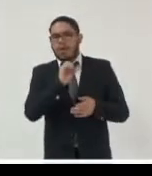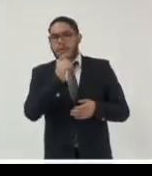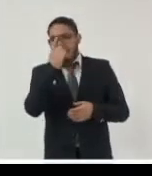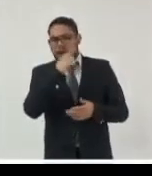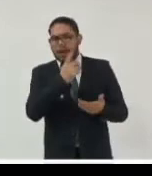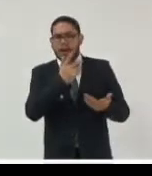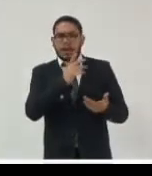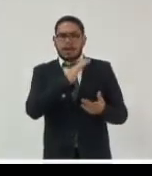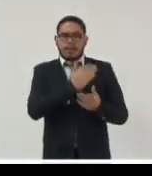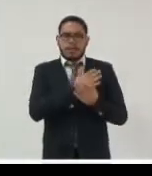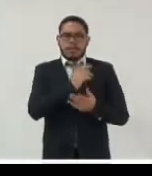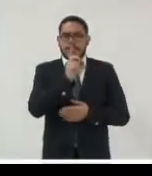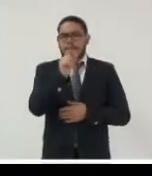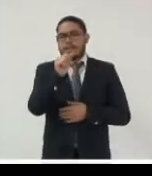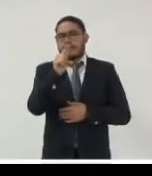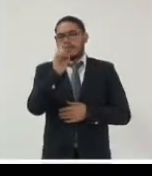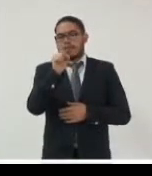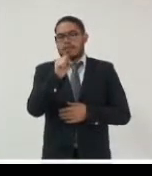los datos